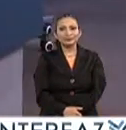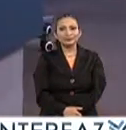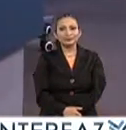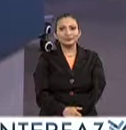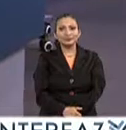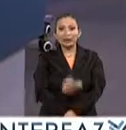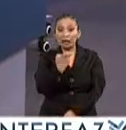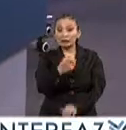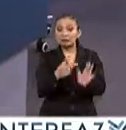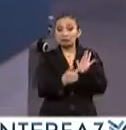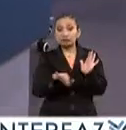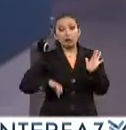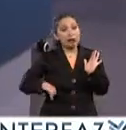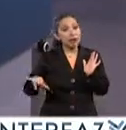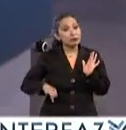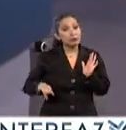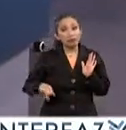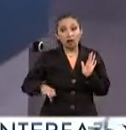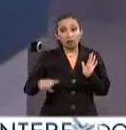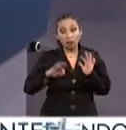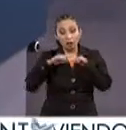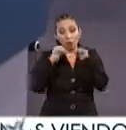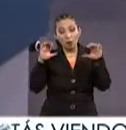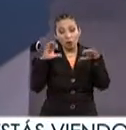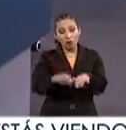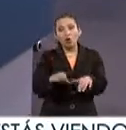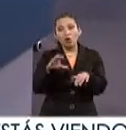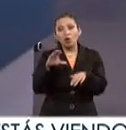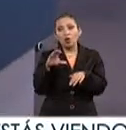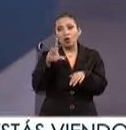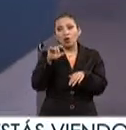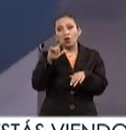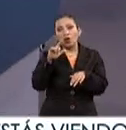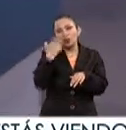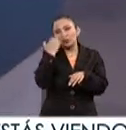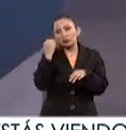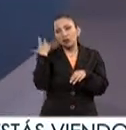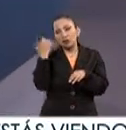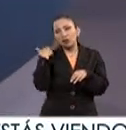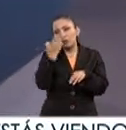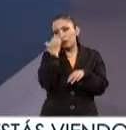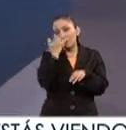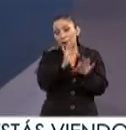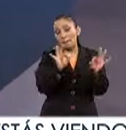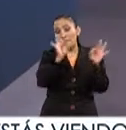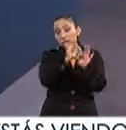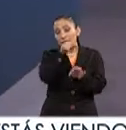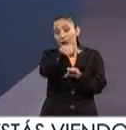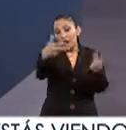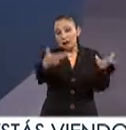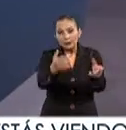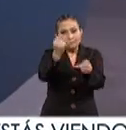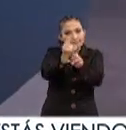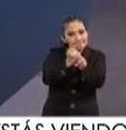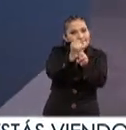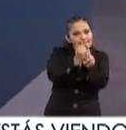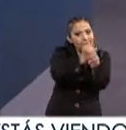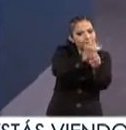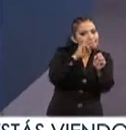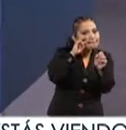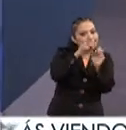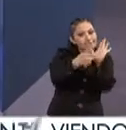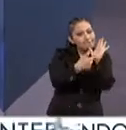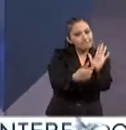pues ahí está esta interesante pues reunión congreso es una de las escuelas más importantes especialmente donde se realizan y se